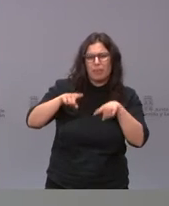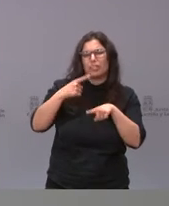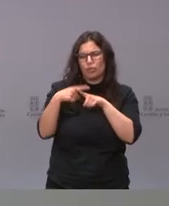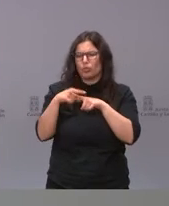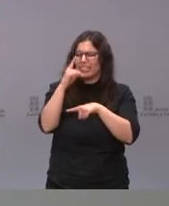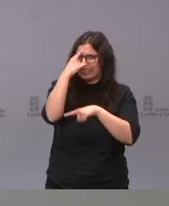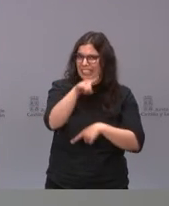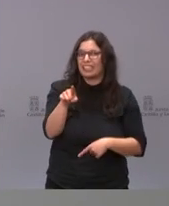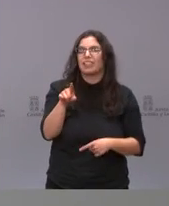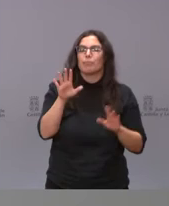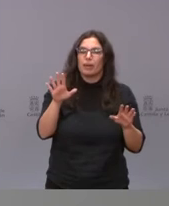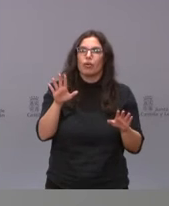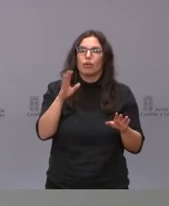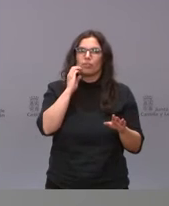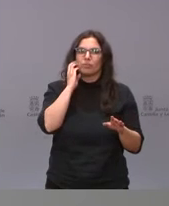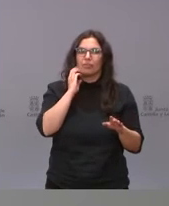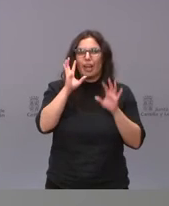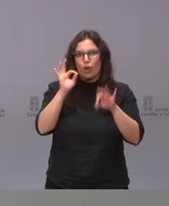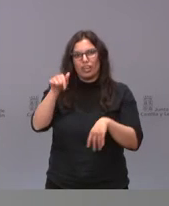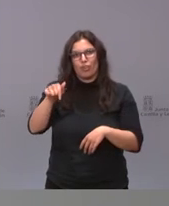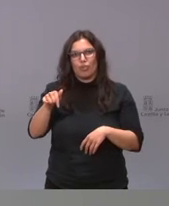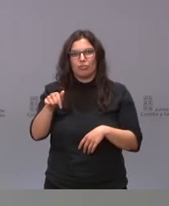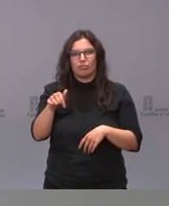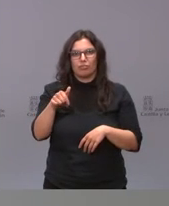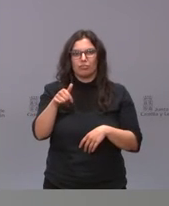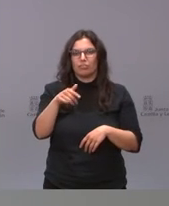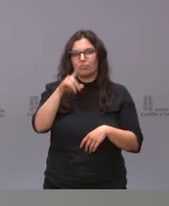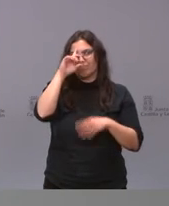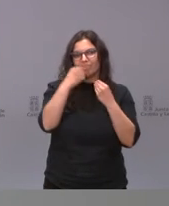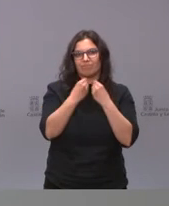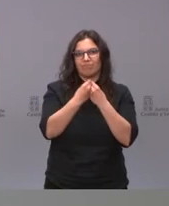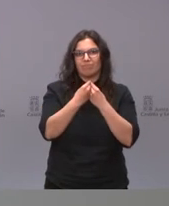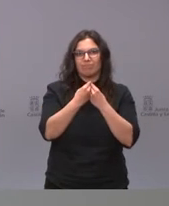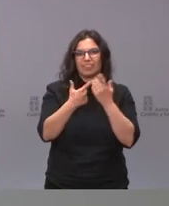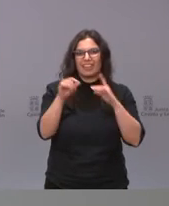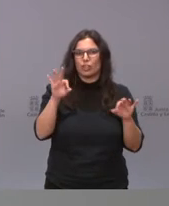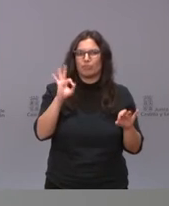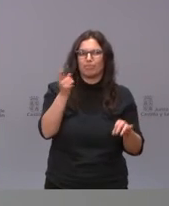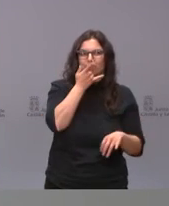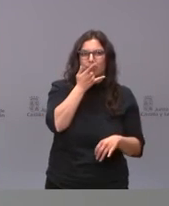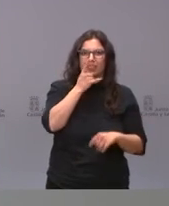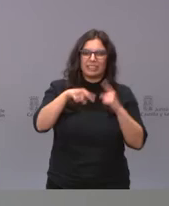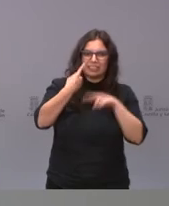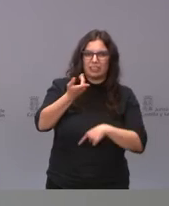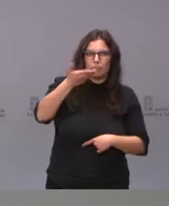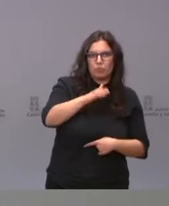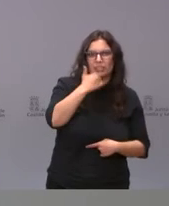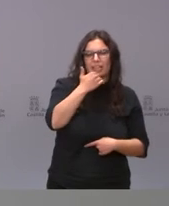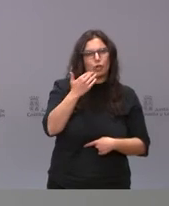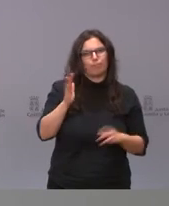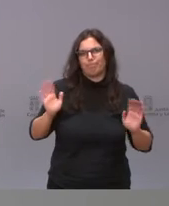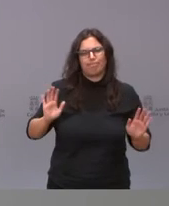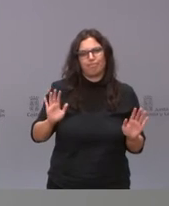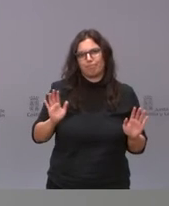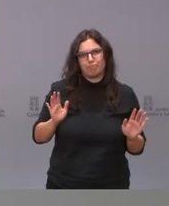que se enteraría mucho más que tomáramos una decisión equivocada hubiera un fallecimiento y